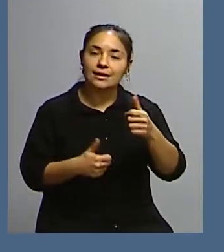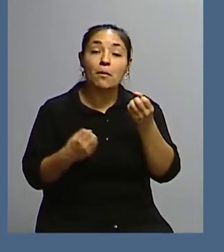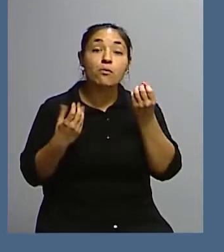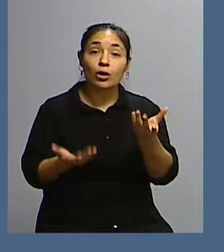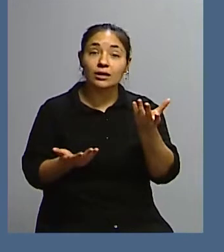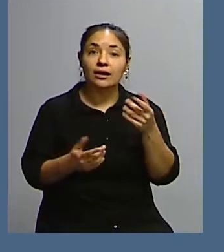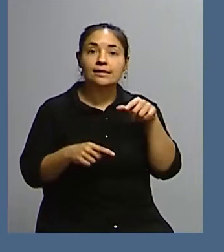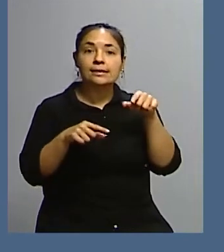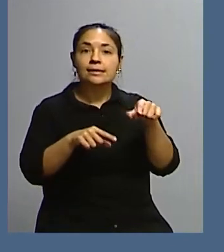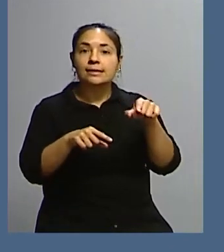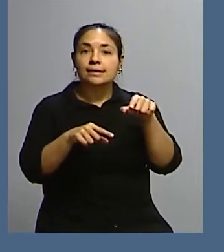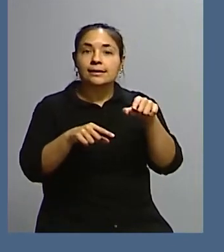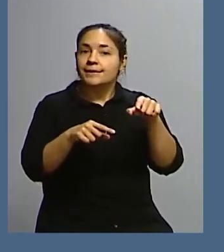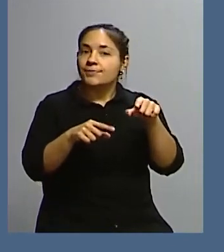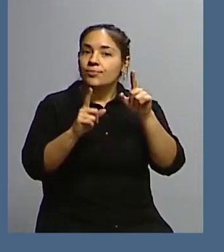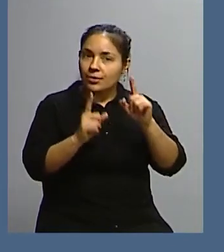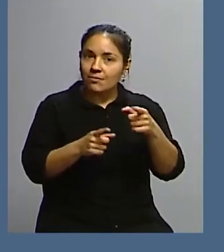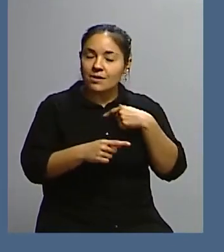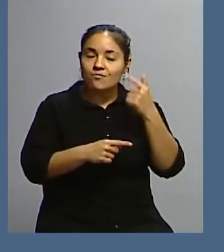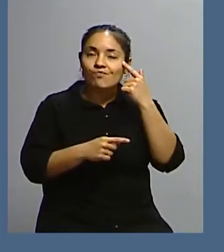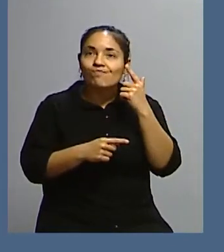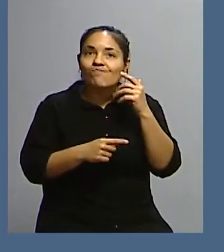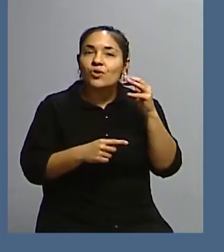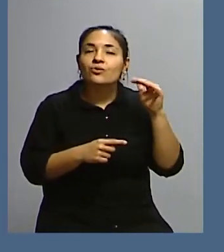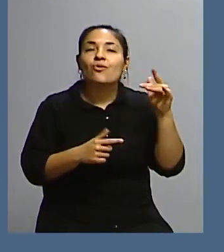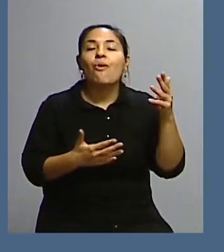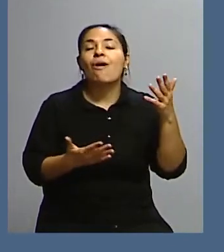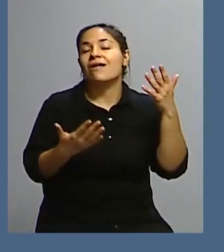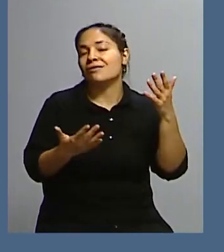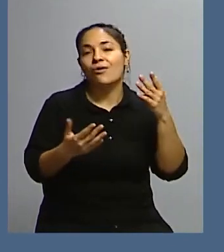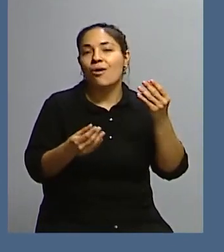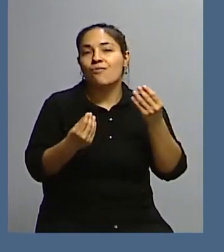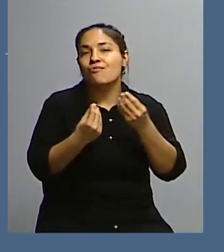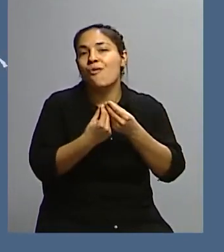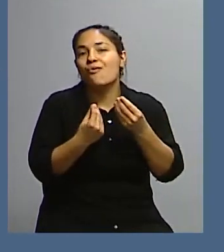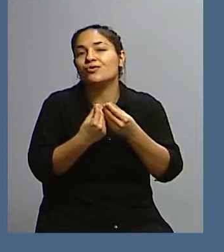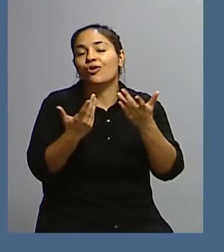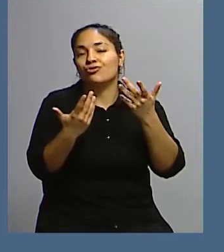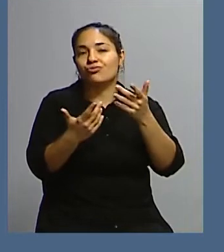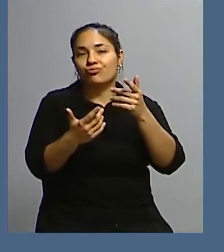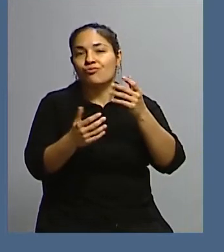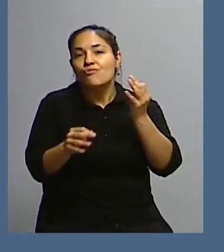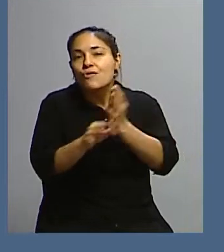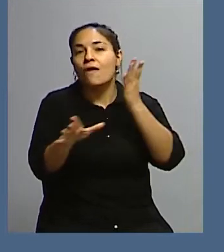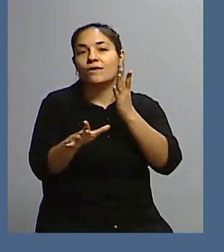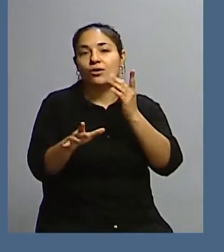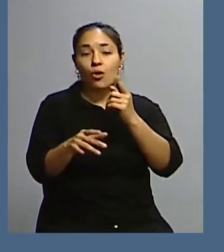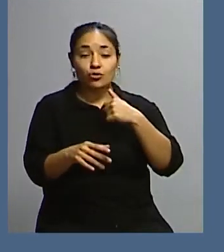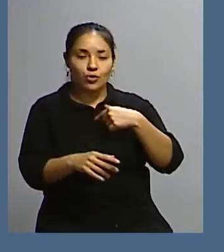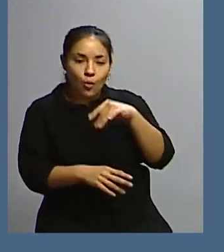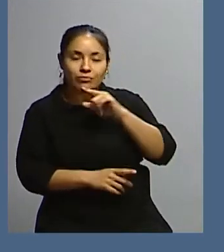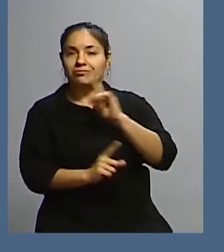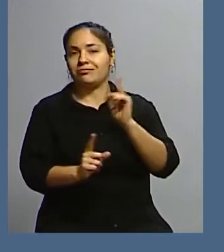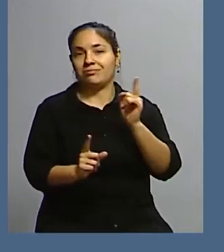sueño que tenemos o hemos tenido muchos académicos, no solamente yo, que nos hemos dedicado a la